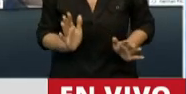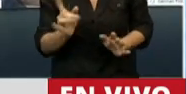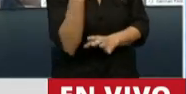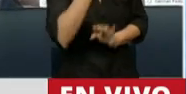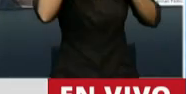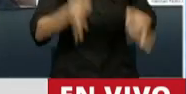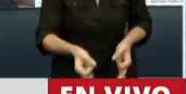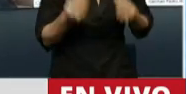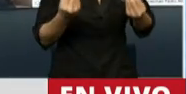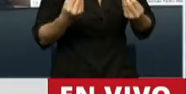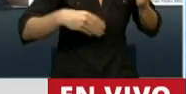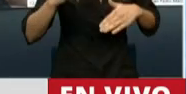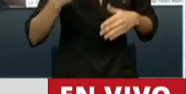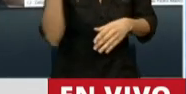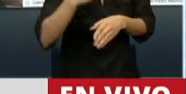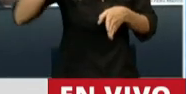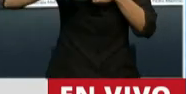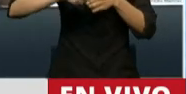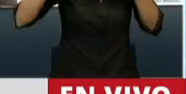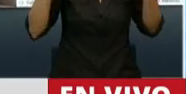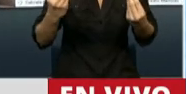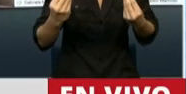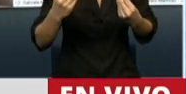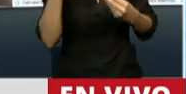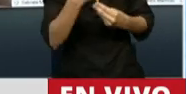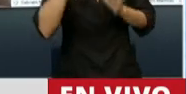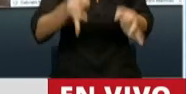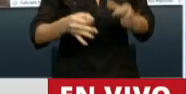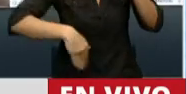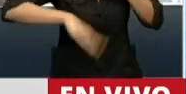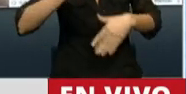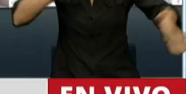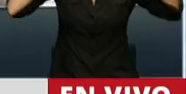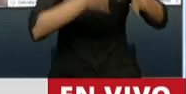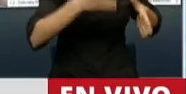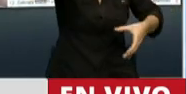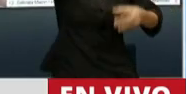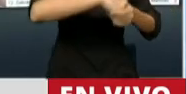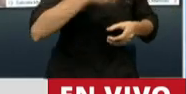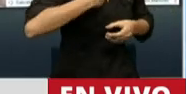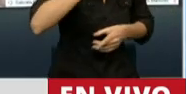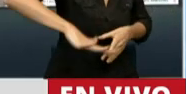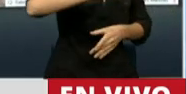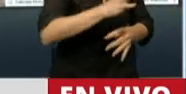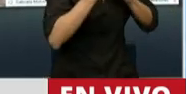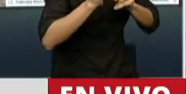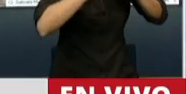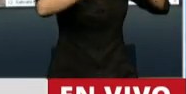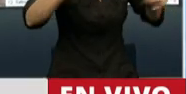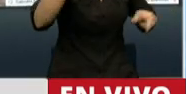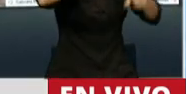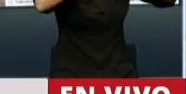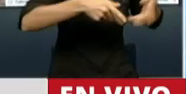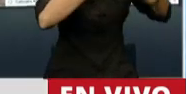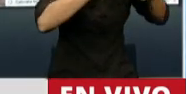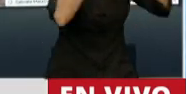tiene la Argentina es con los acreedores internos, es con los miles de comerciantes que están al borde de fundirse,